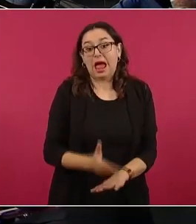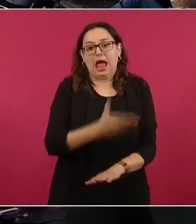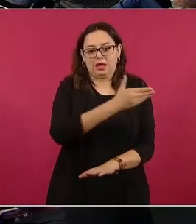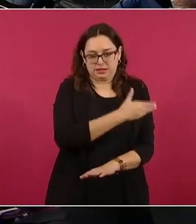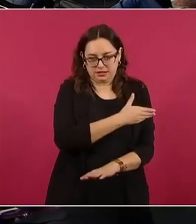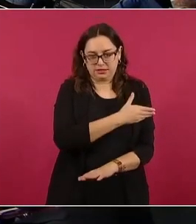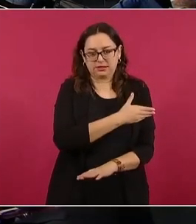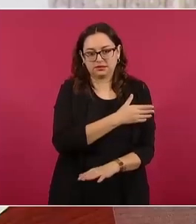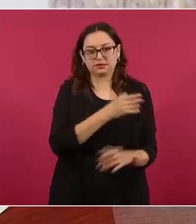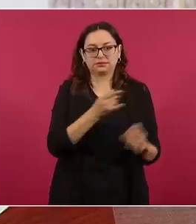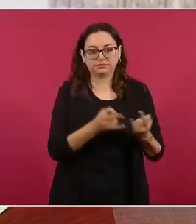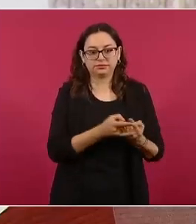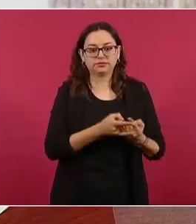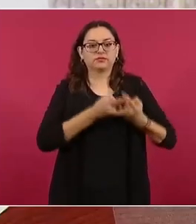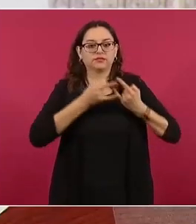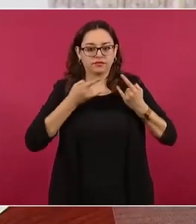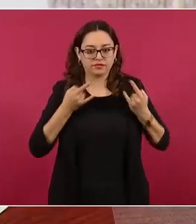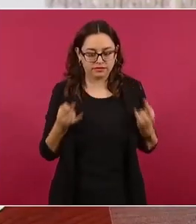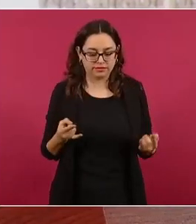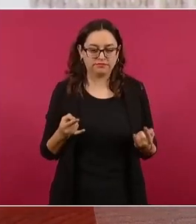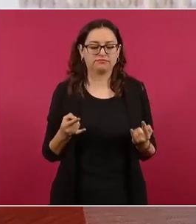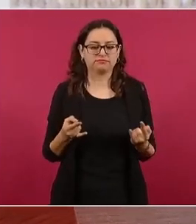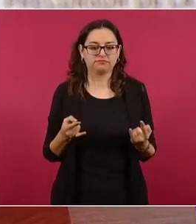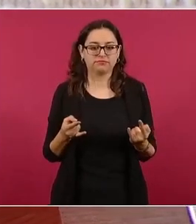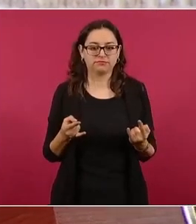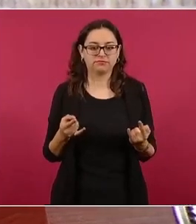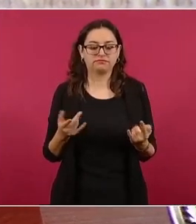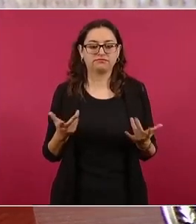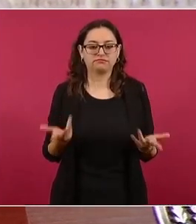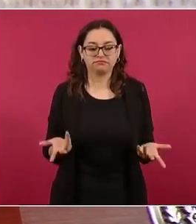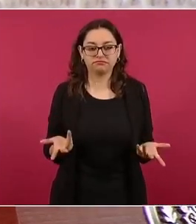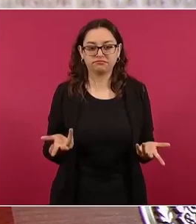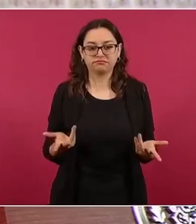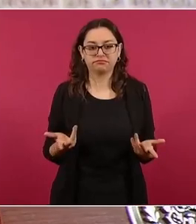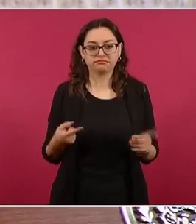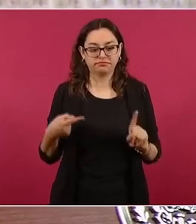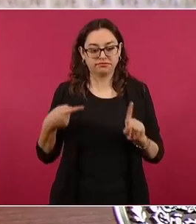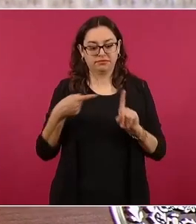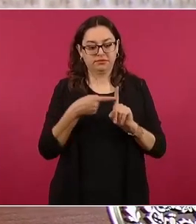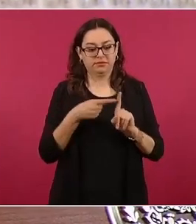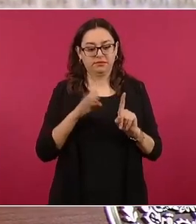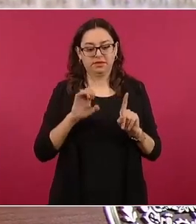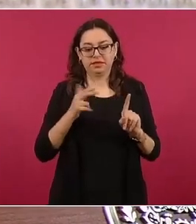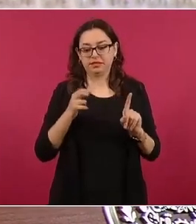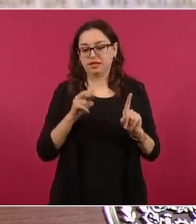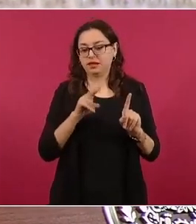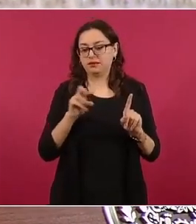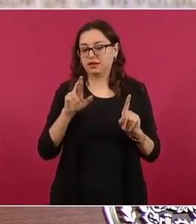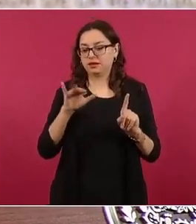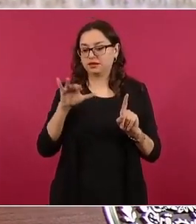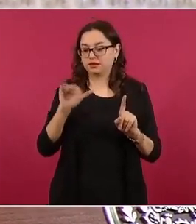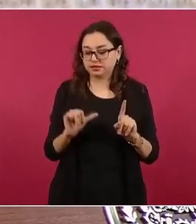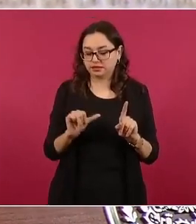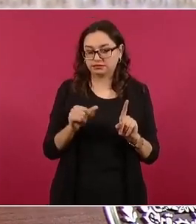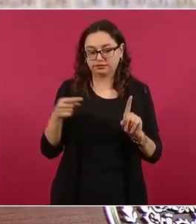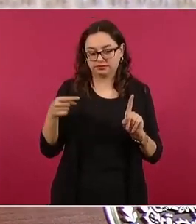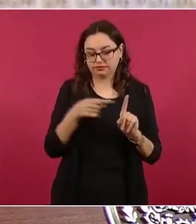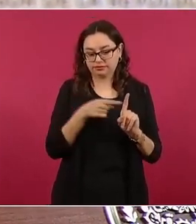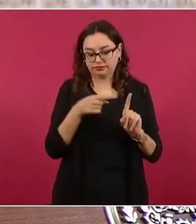hay una recepción aquí en Palacio y vienen invitados